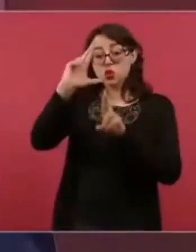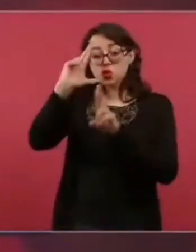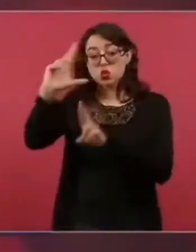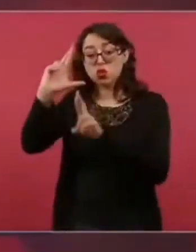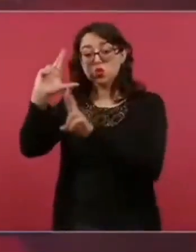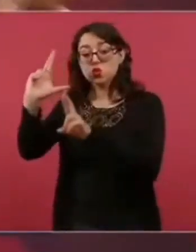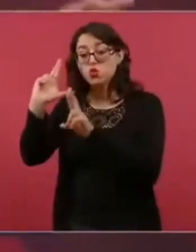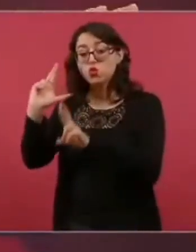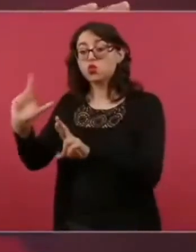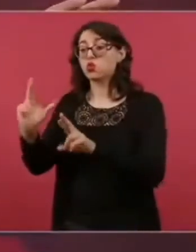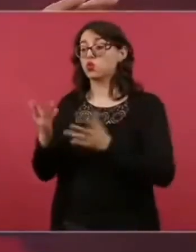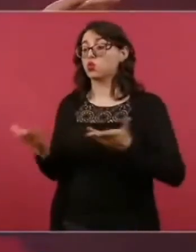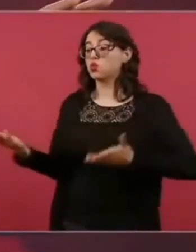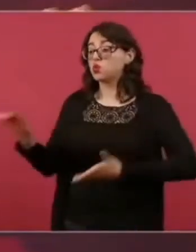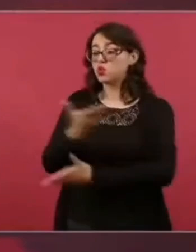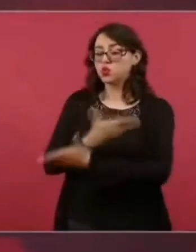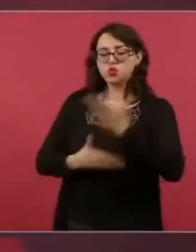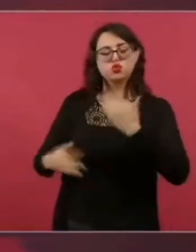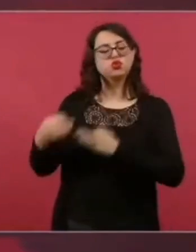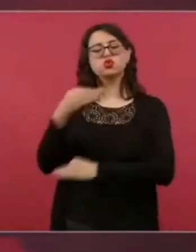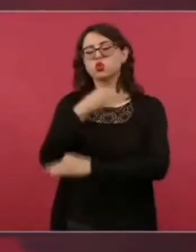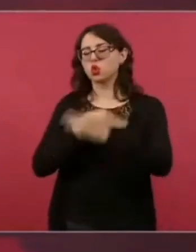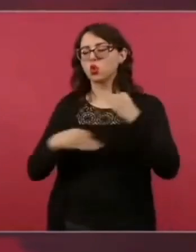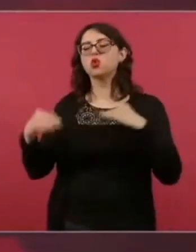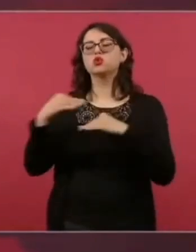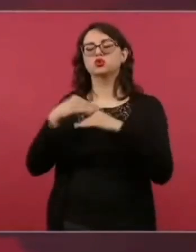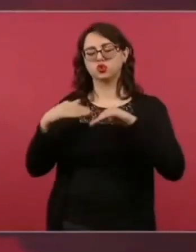buscaban la igualdad